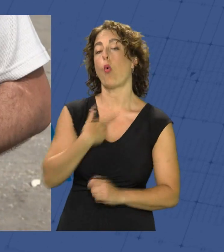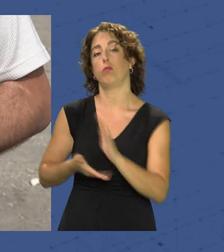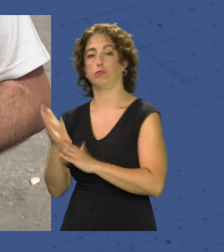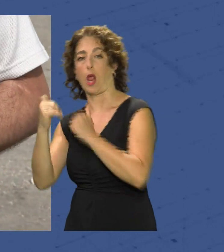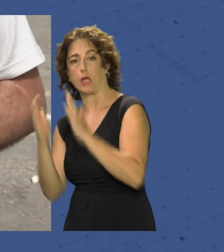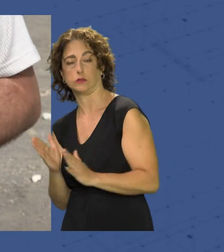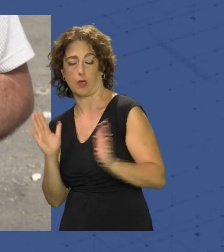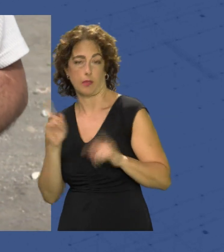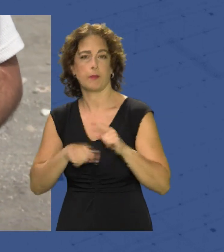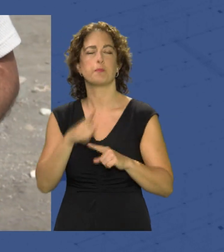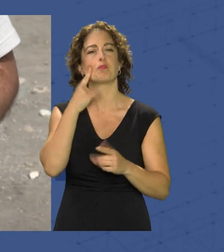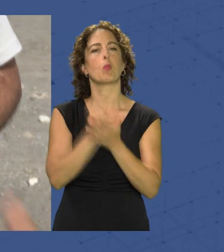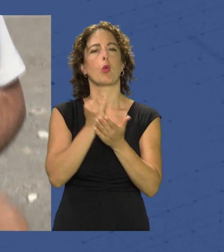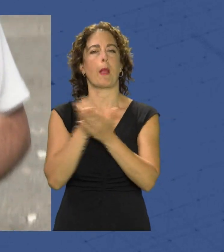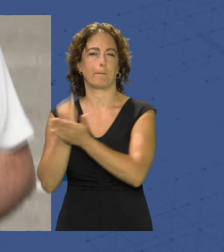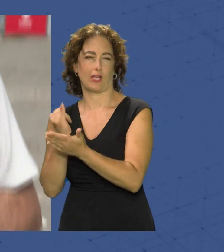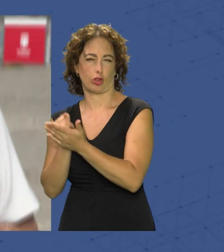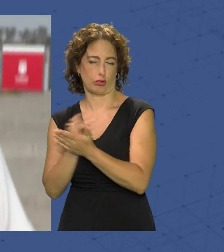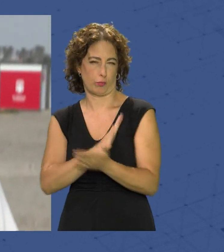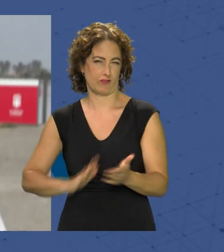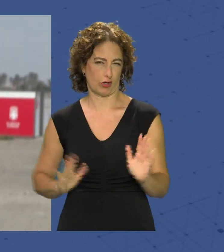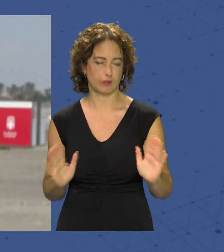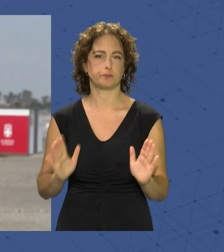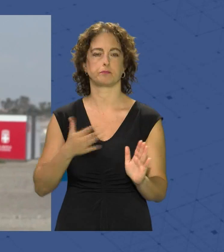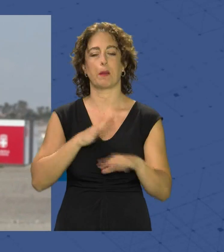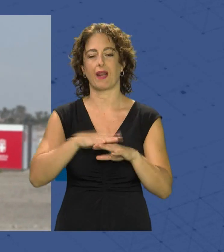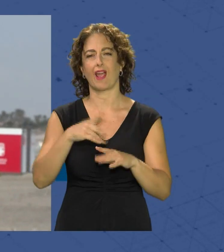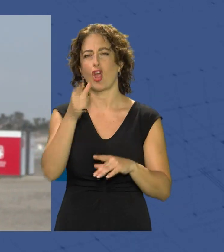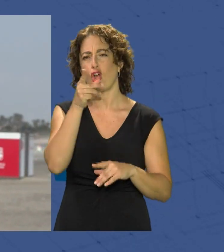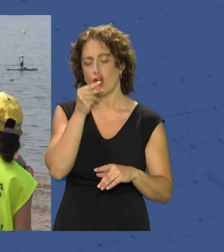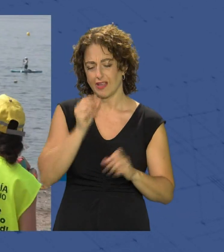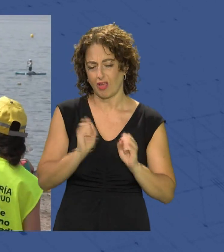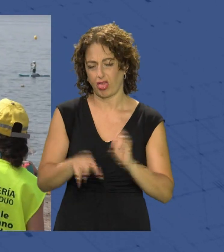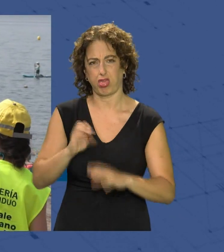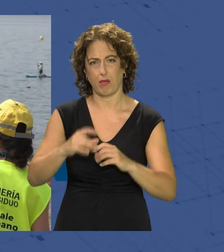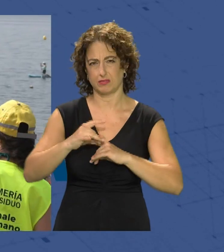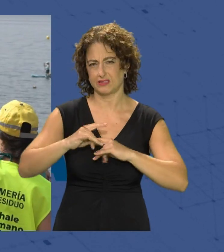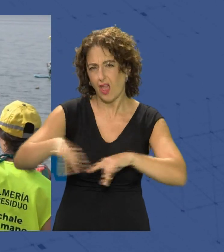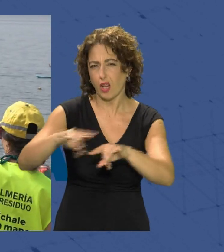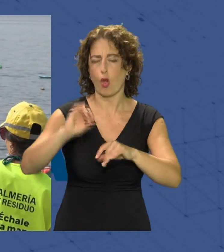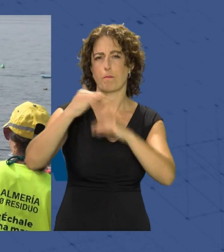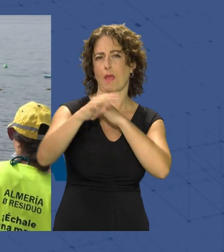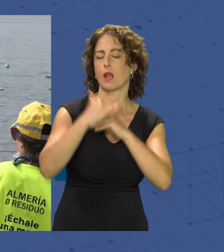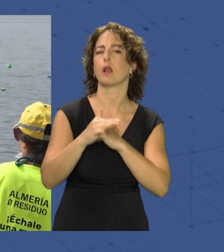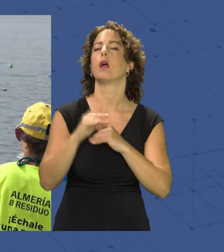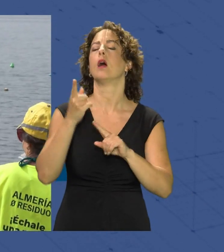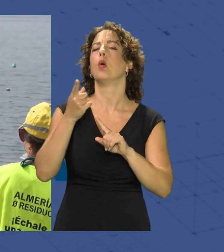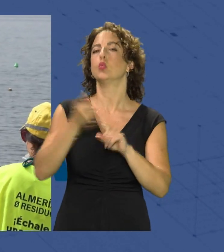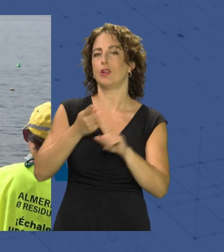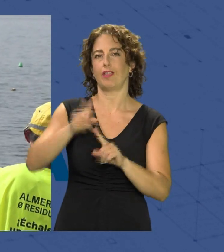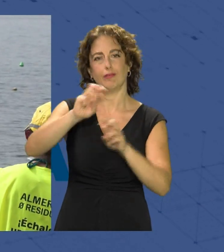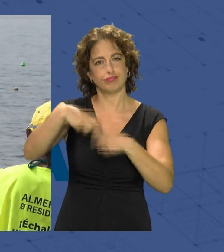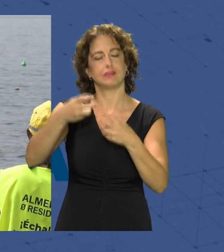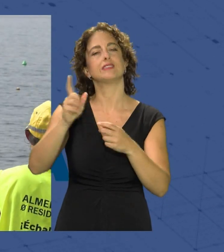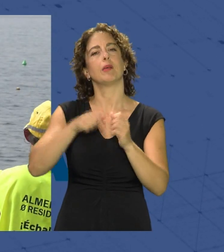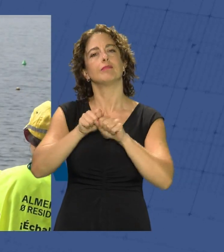Una prueba piloto para evitar que las colillas terminen enterradas o en el mar, concretada en la distribución de cenicerosos reutilizables que el Ayuntamiento de Almería extenderá